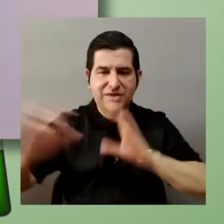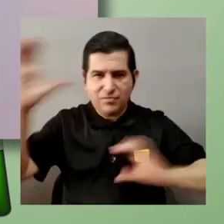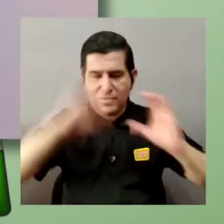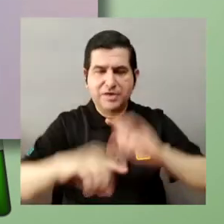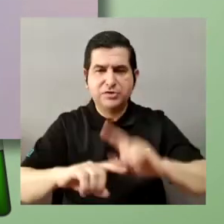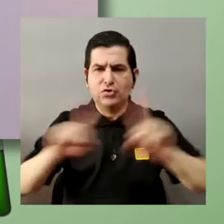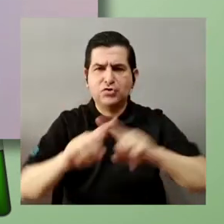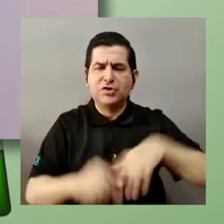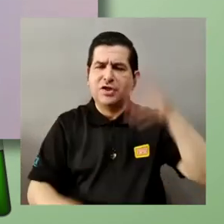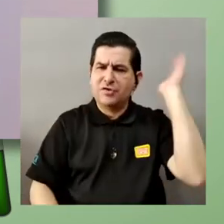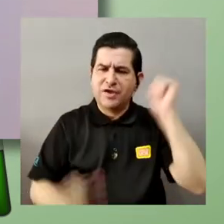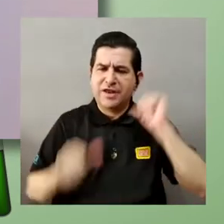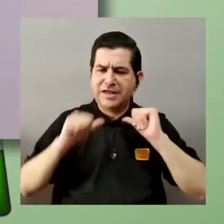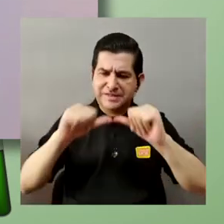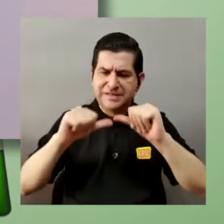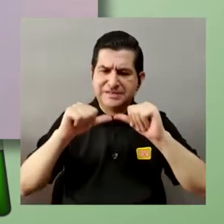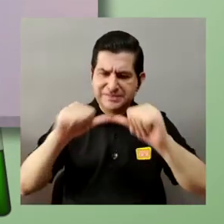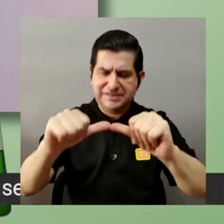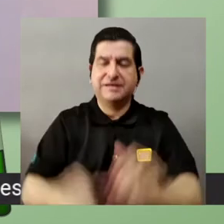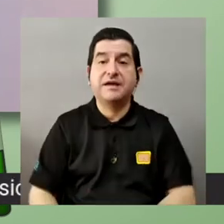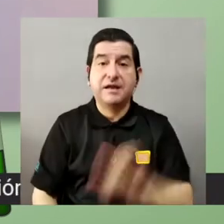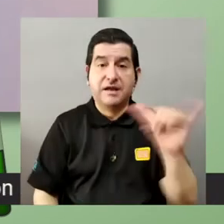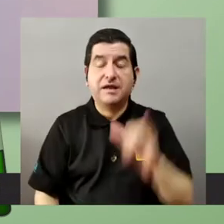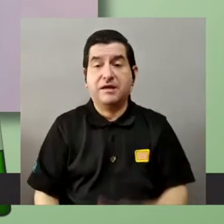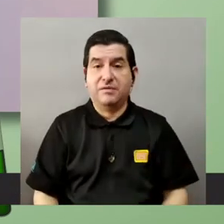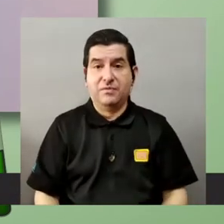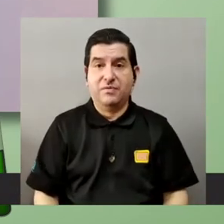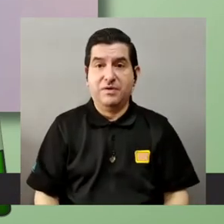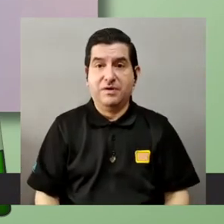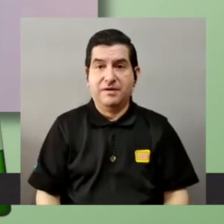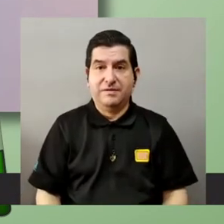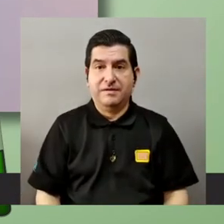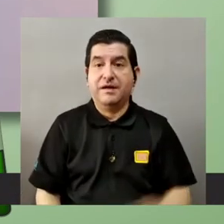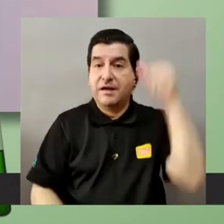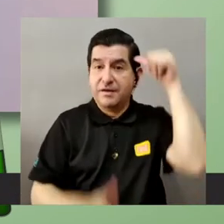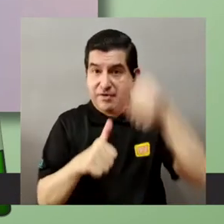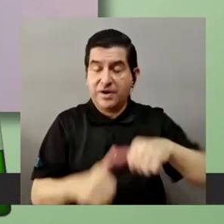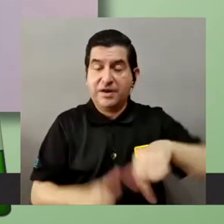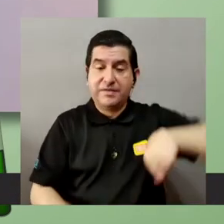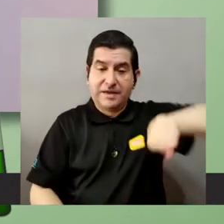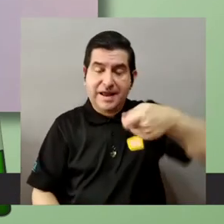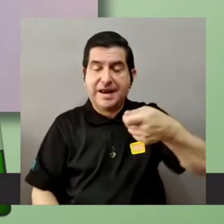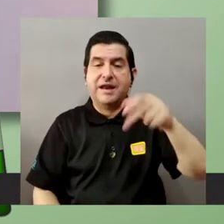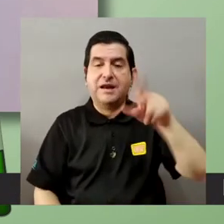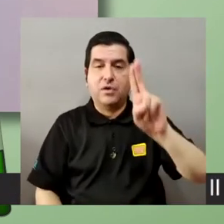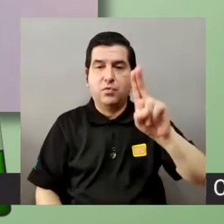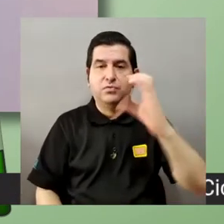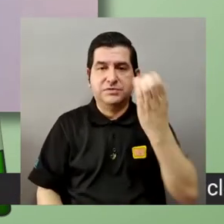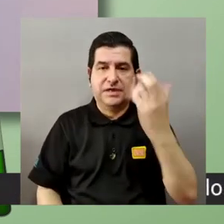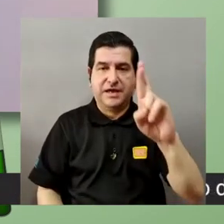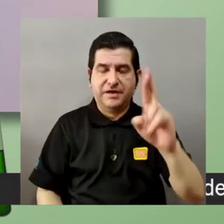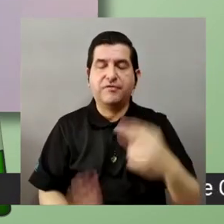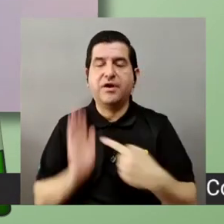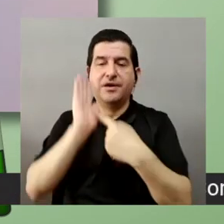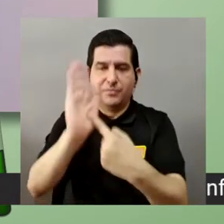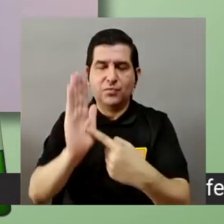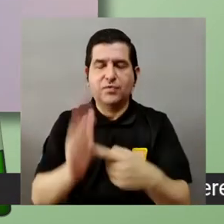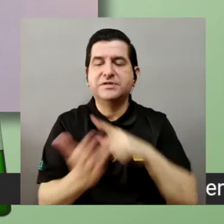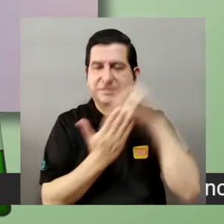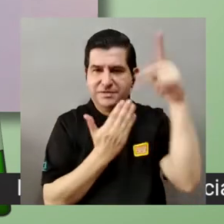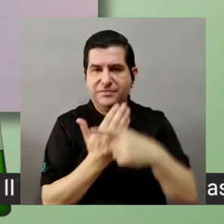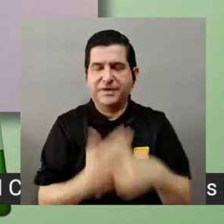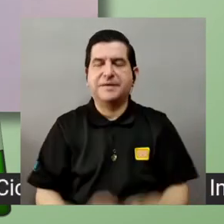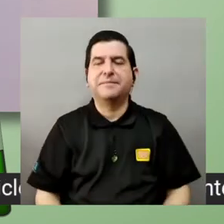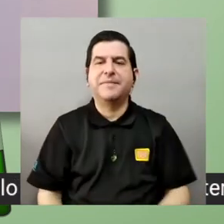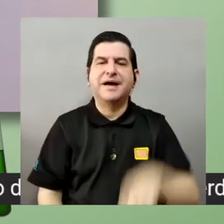una serie de conferencias las que continúan en estos días y también la emisión en el canal de la universidad de costa rica